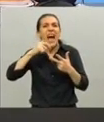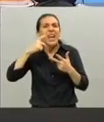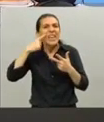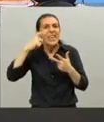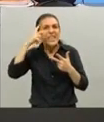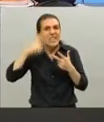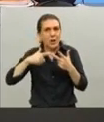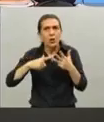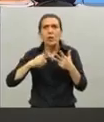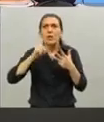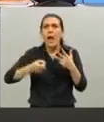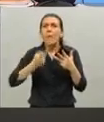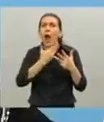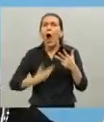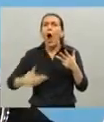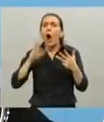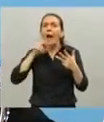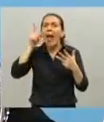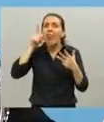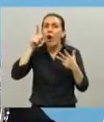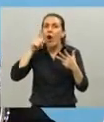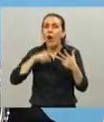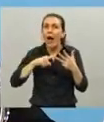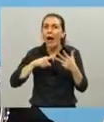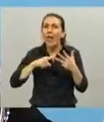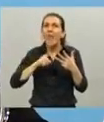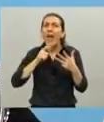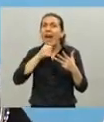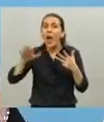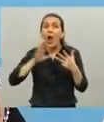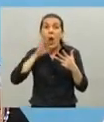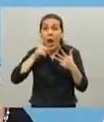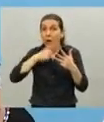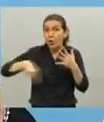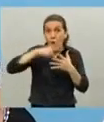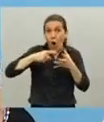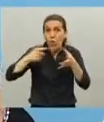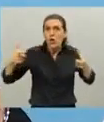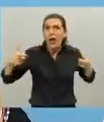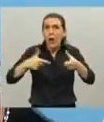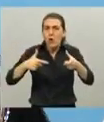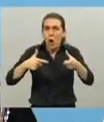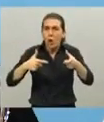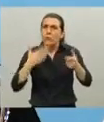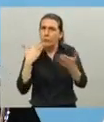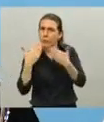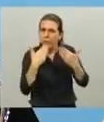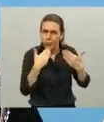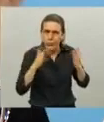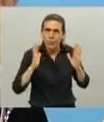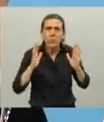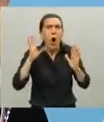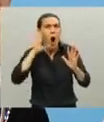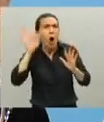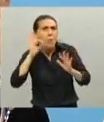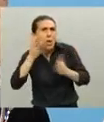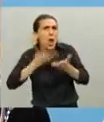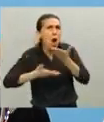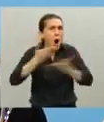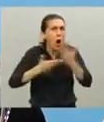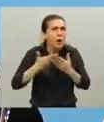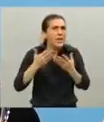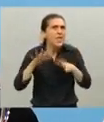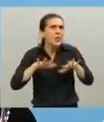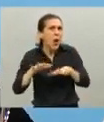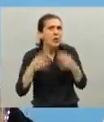Arabel, la gobernadora de Río Negro. Y cambiamos opiniones sobre lo que nos